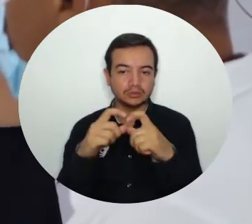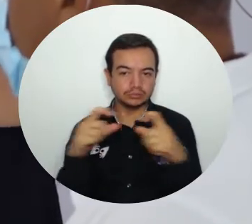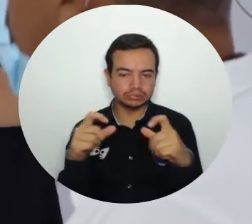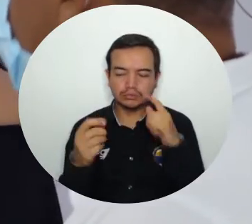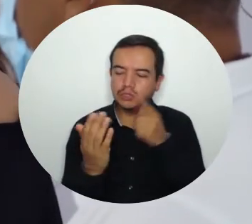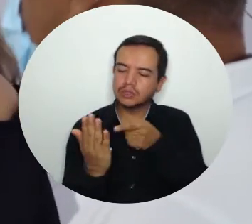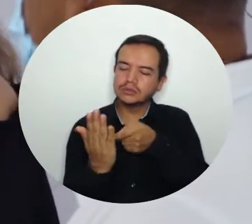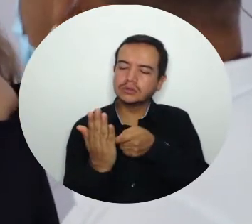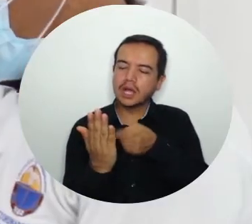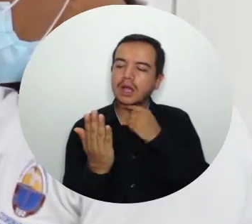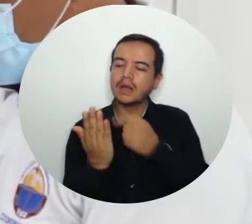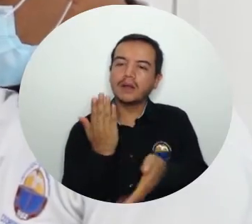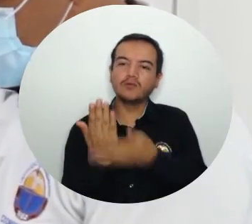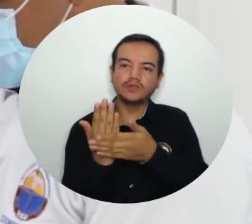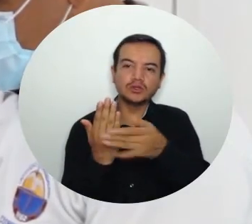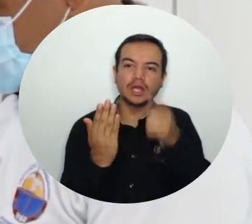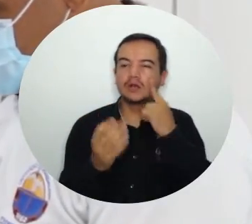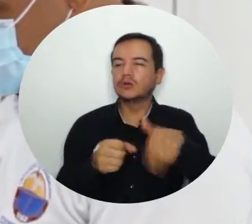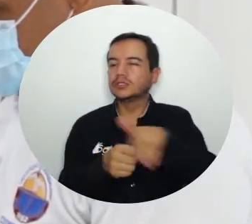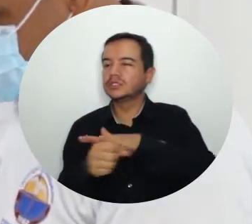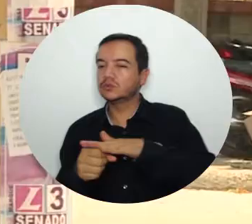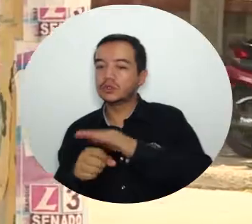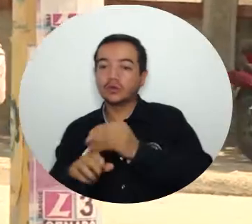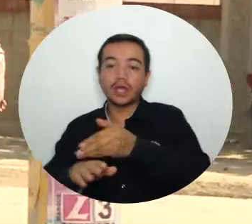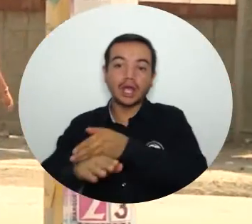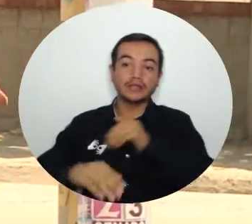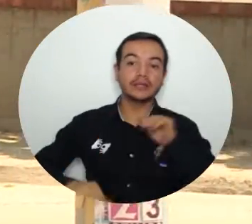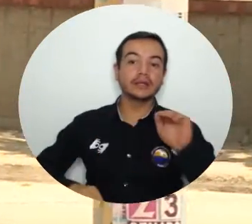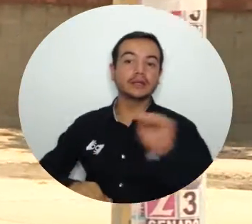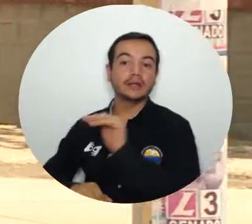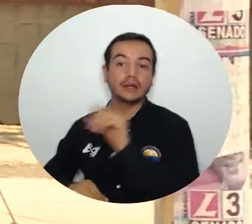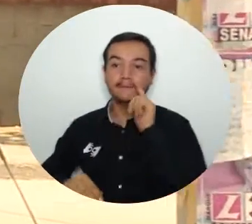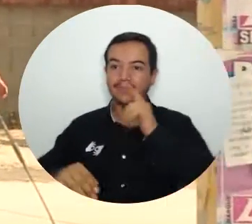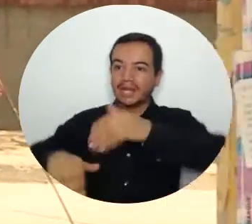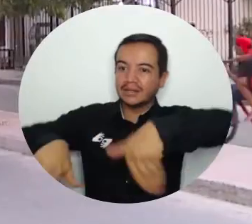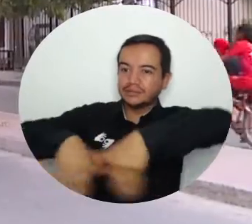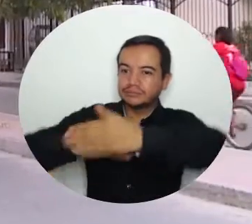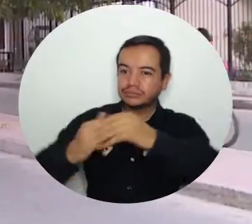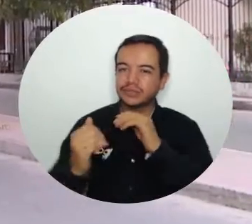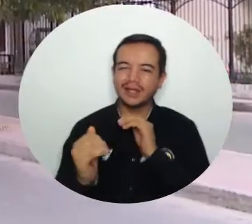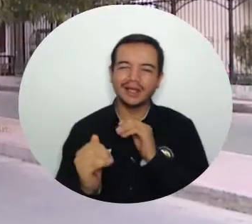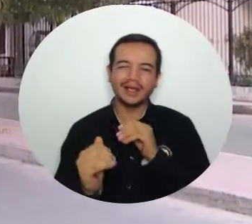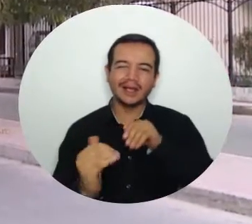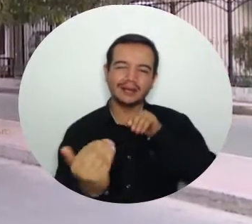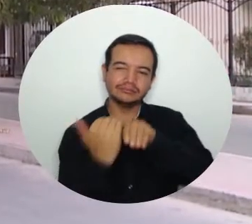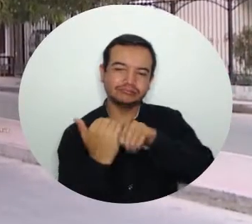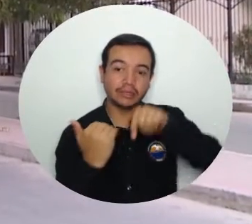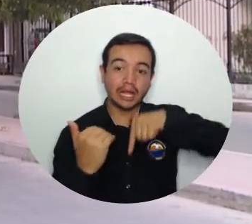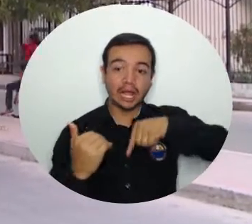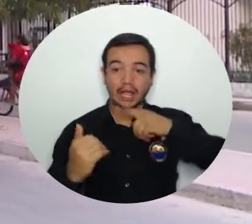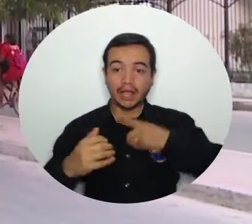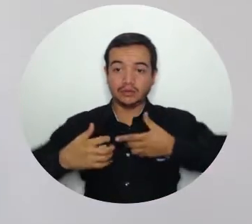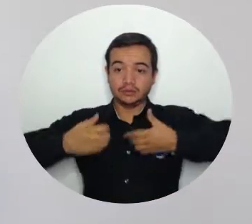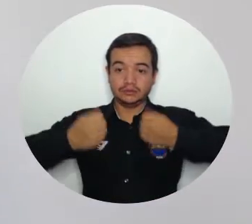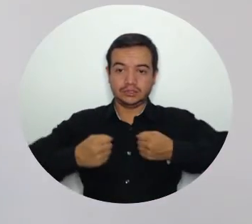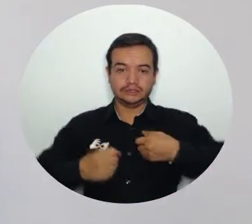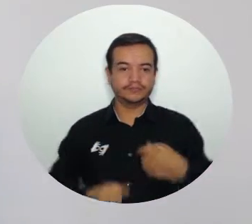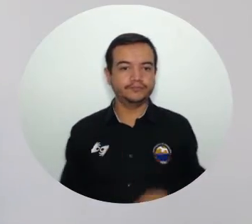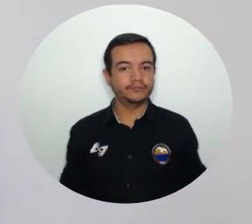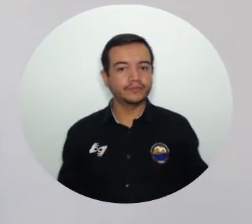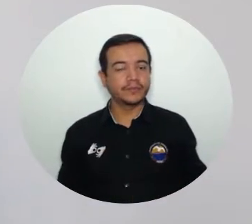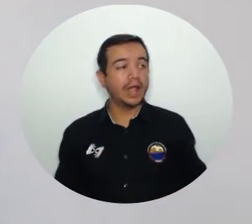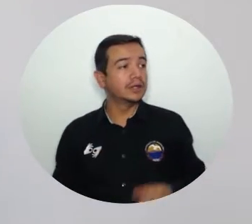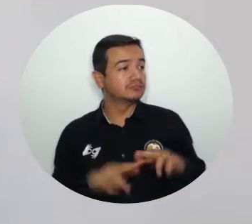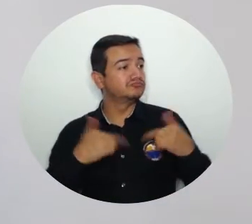realizar actividades preventivas y disuasivas en toda la vía que conduce la universidad. Realizamos una reunión en las